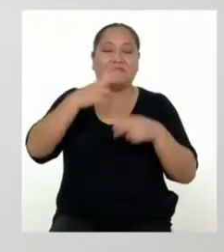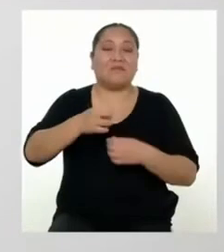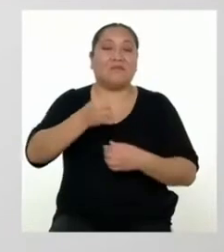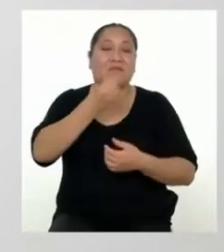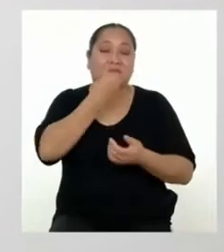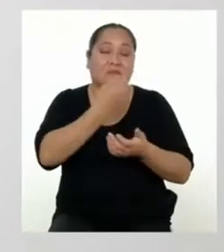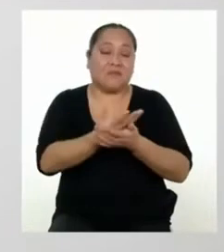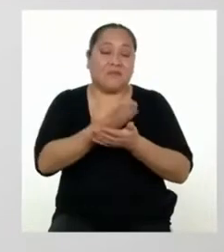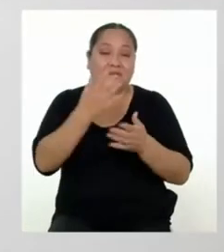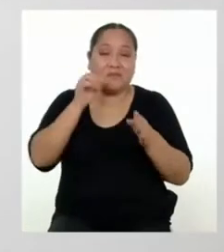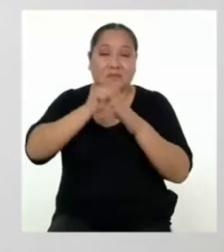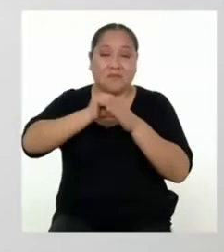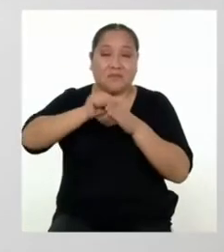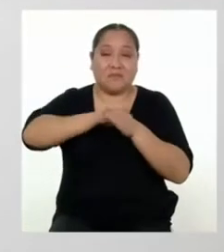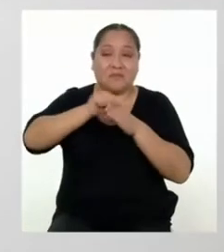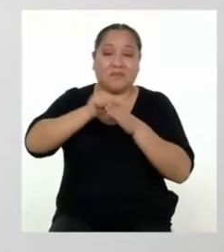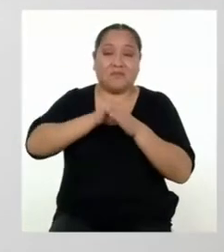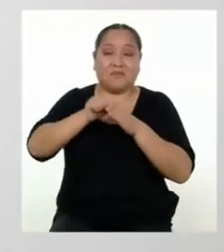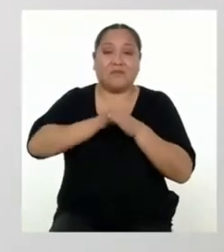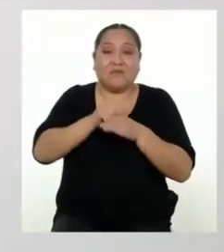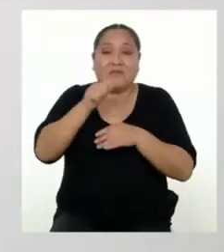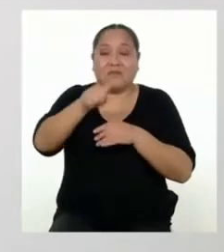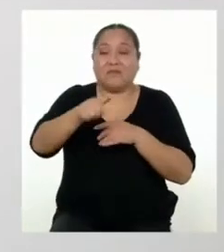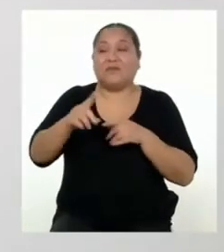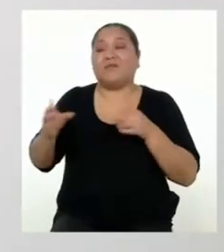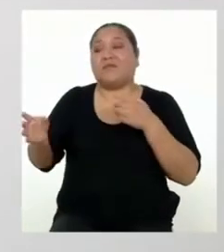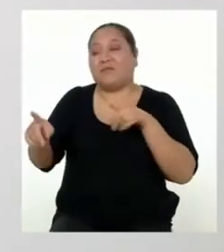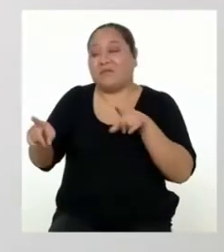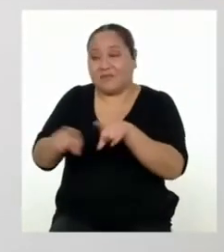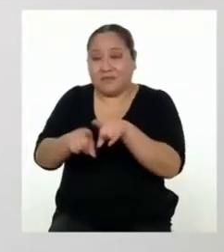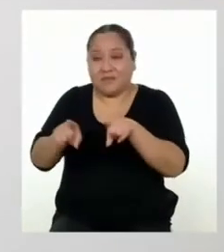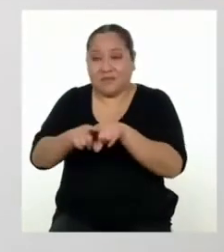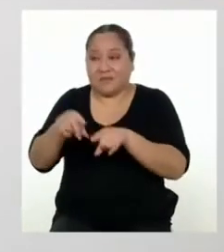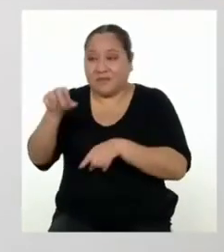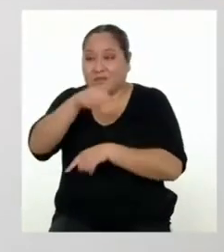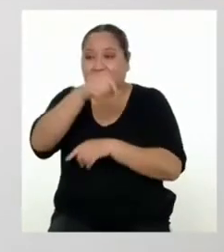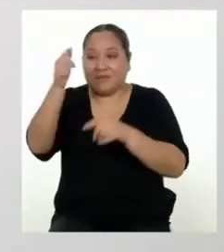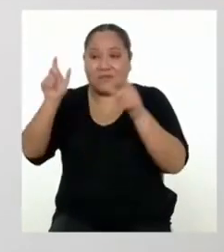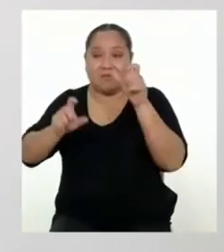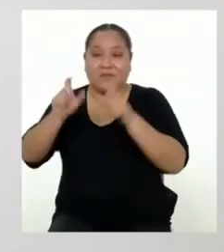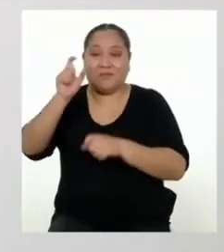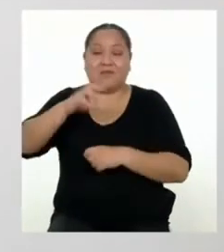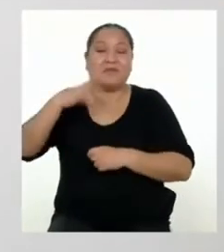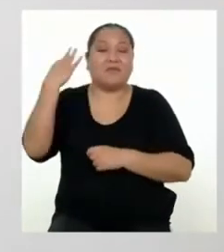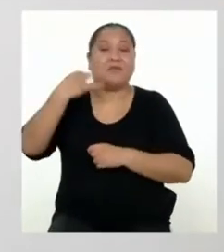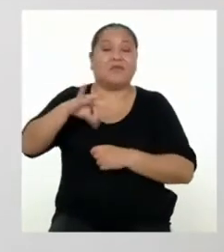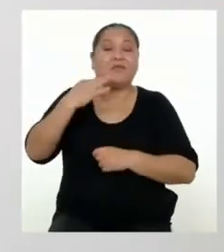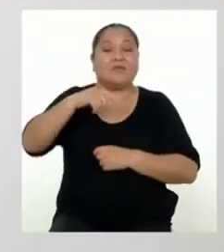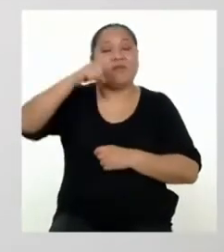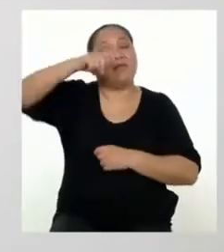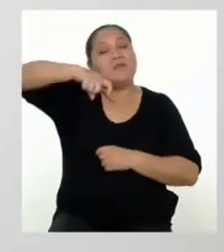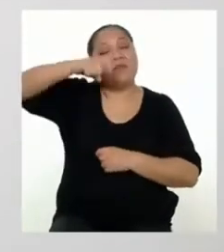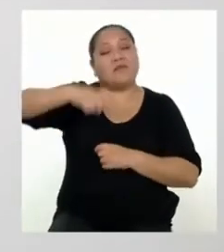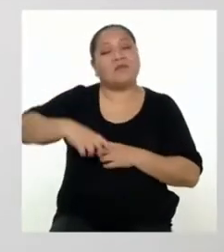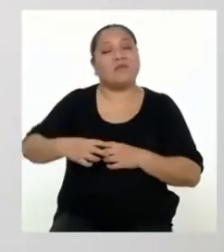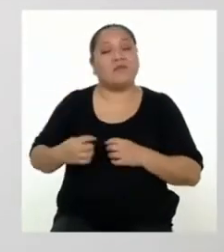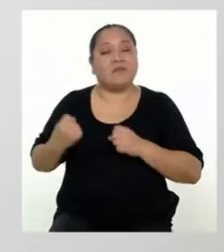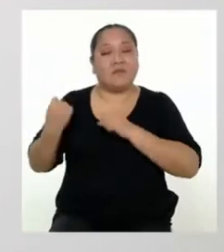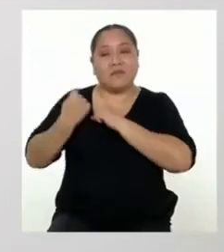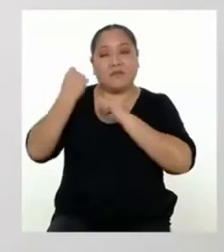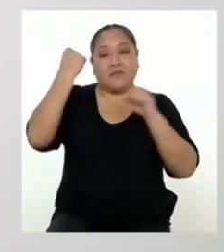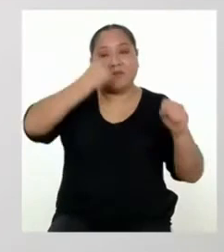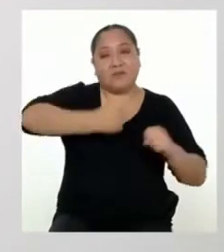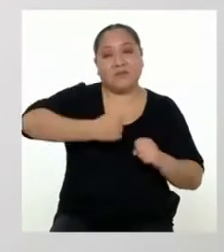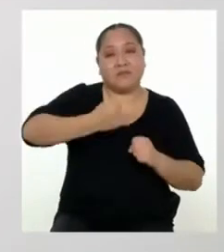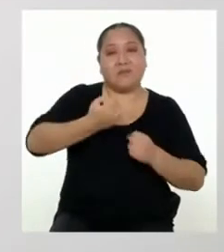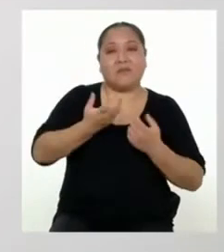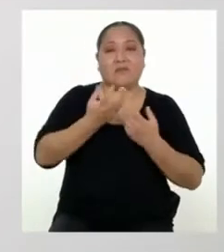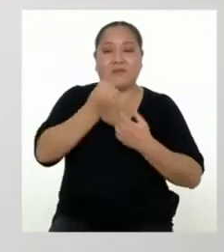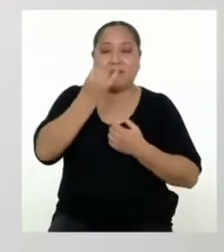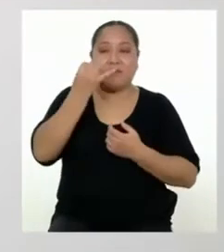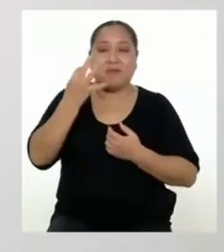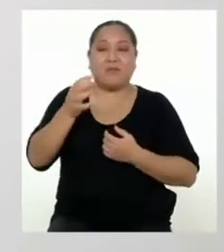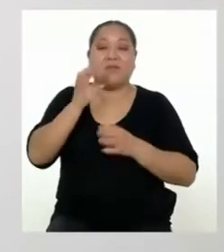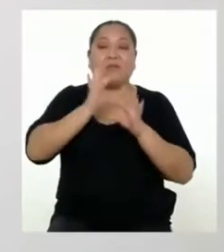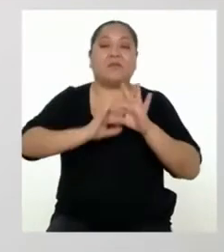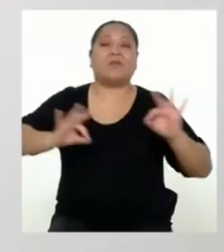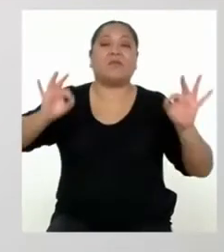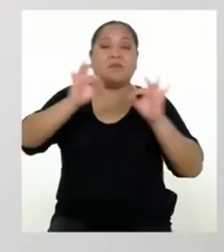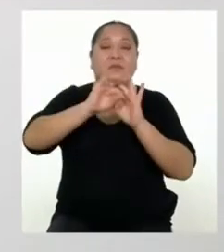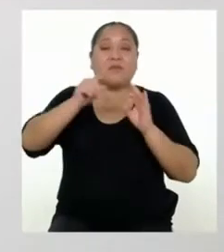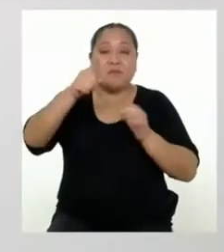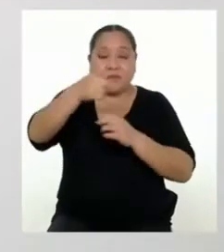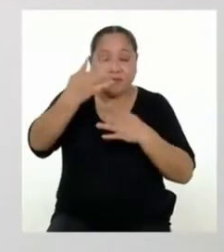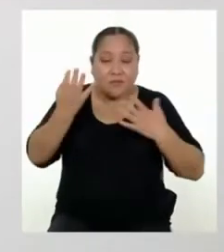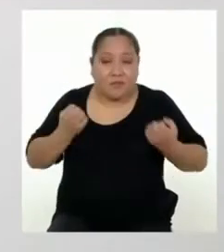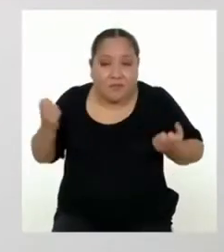tienes buenas prácticas y, como le sucede a todos y todos, siempre hay algo que debemos fortalecer. Lo importante es que